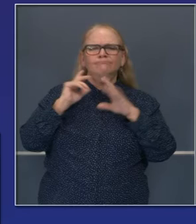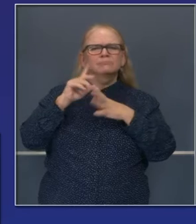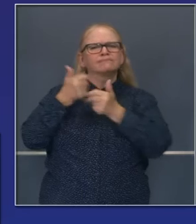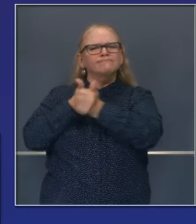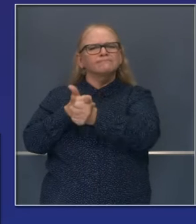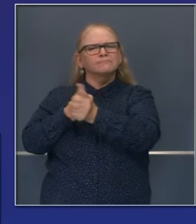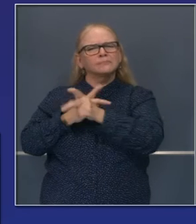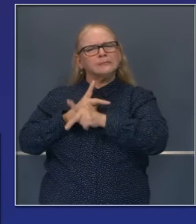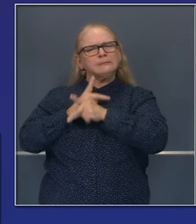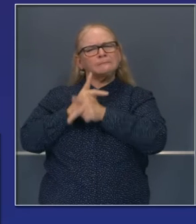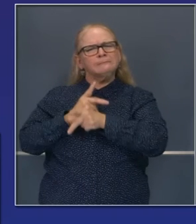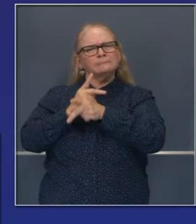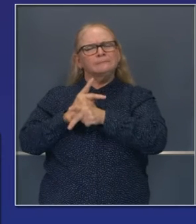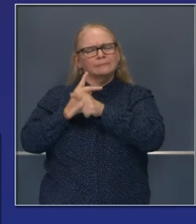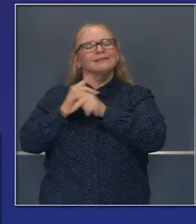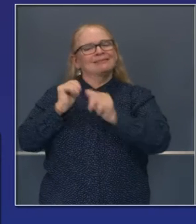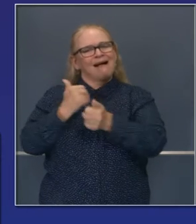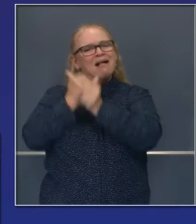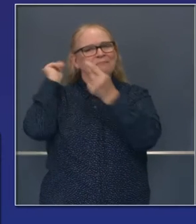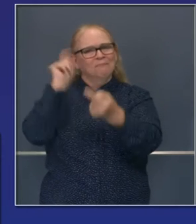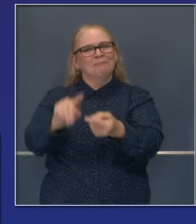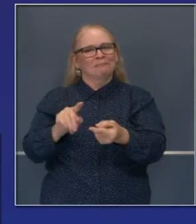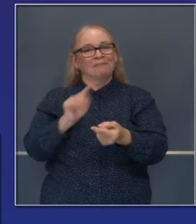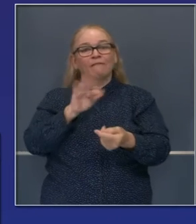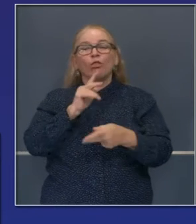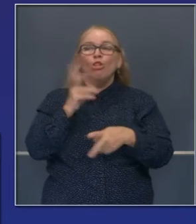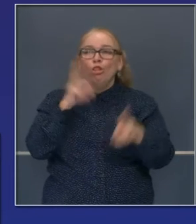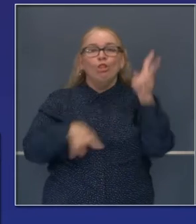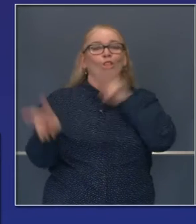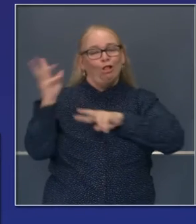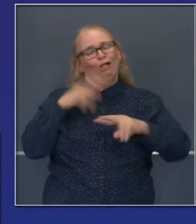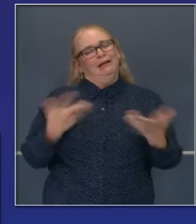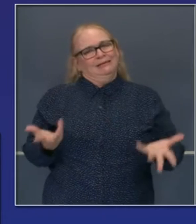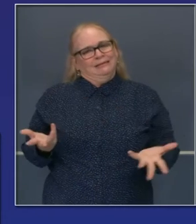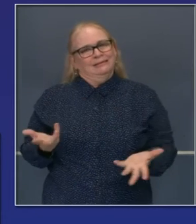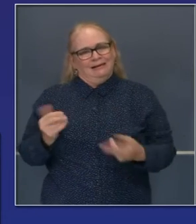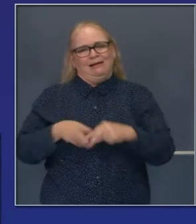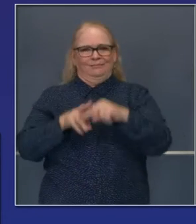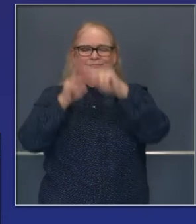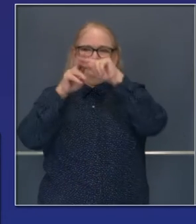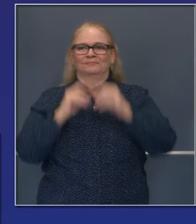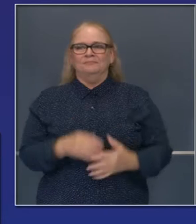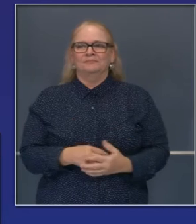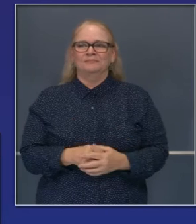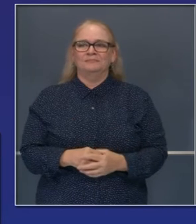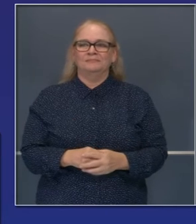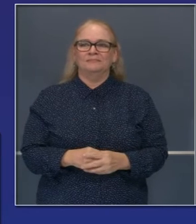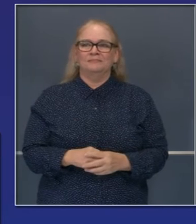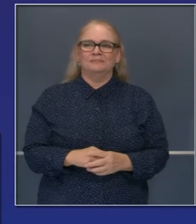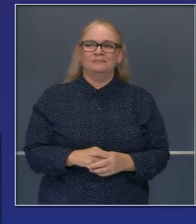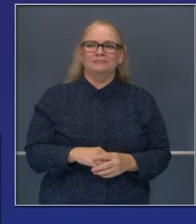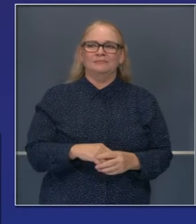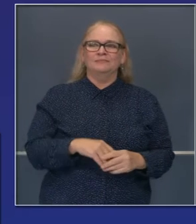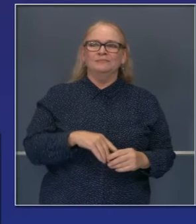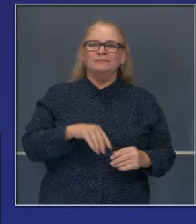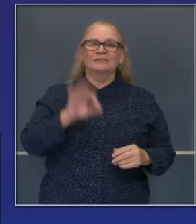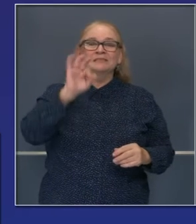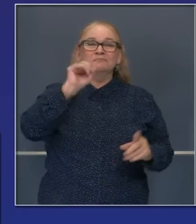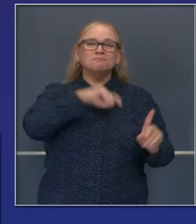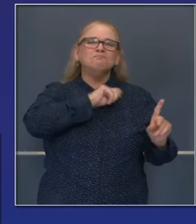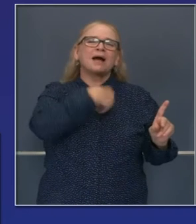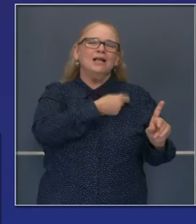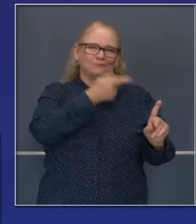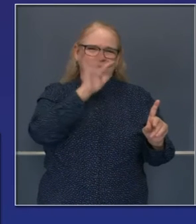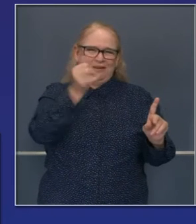segunda ola con un mayor impacto posiblemente, como lo fue con la influencia española en 1918.